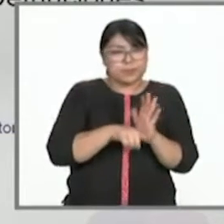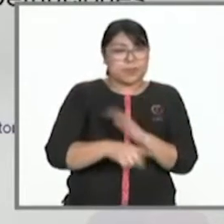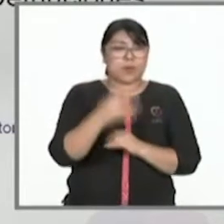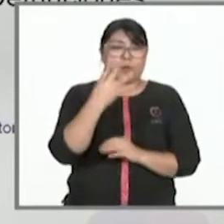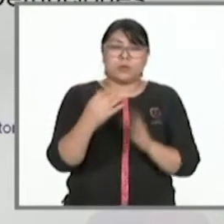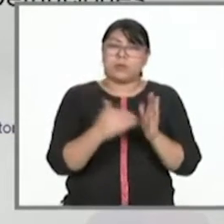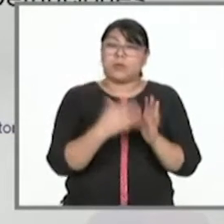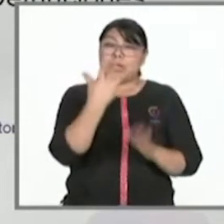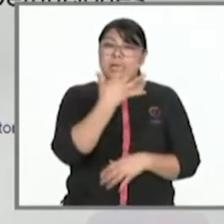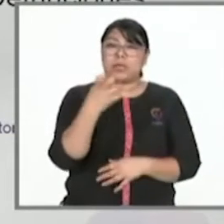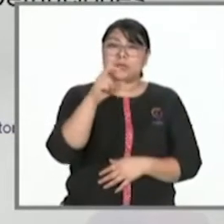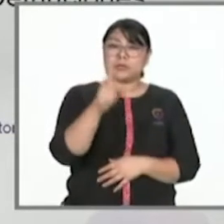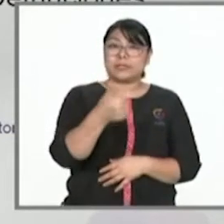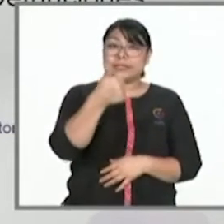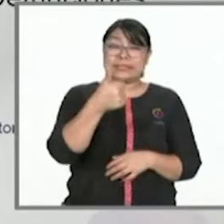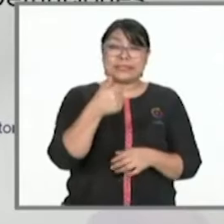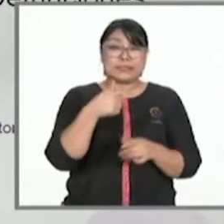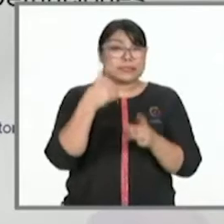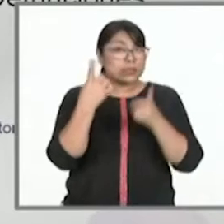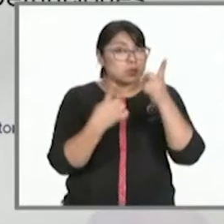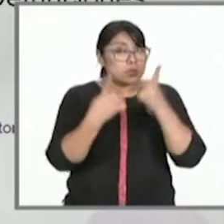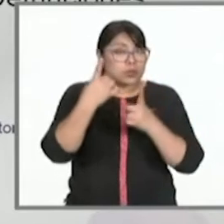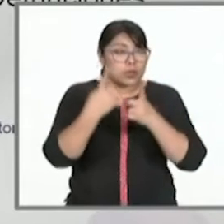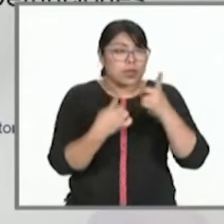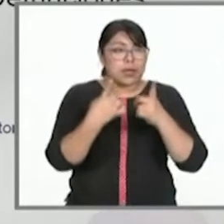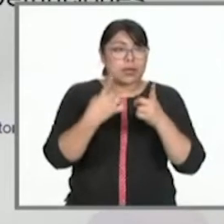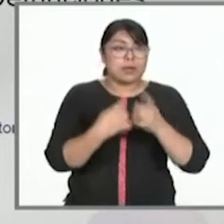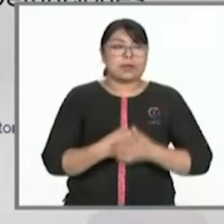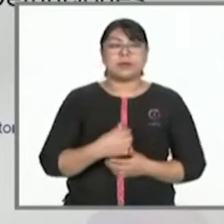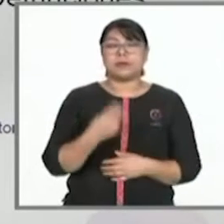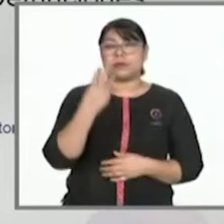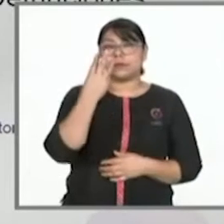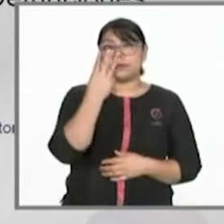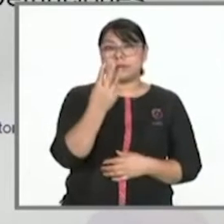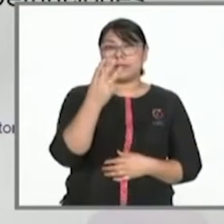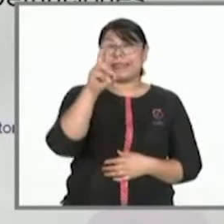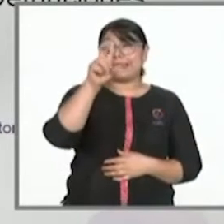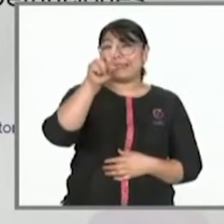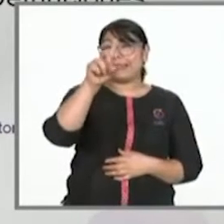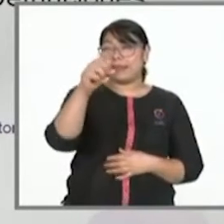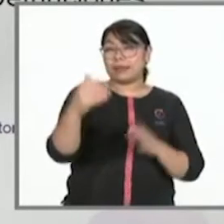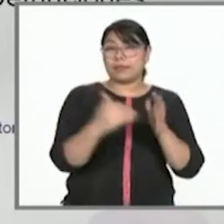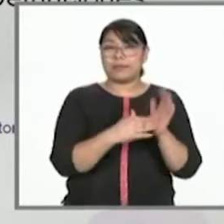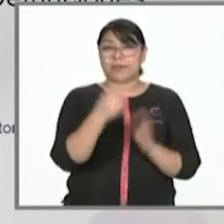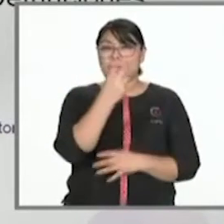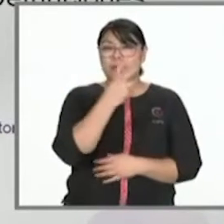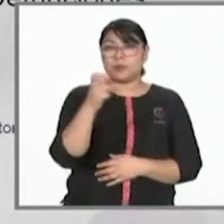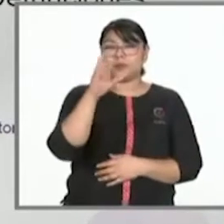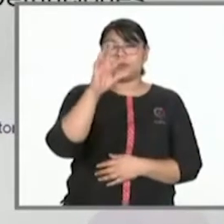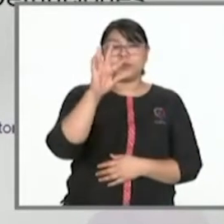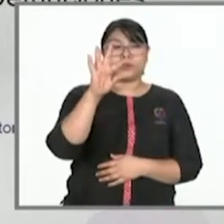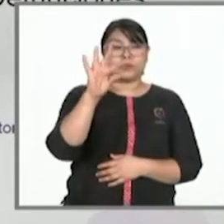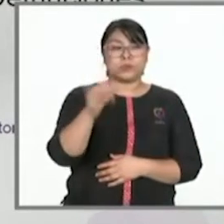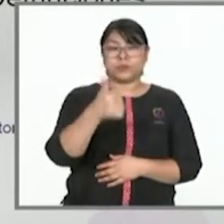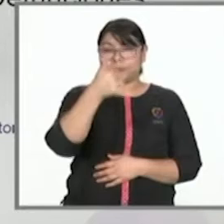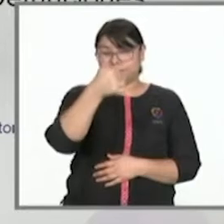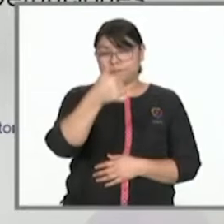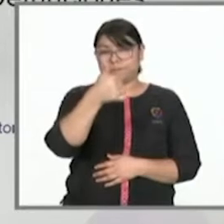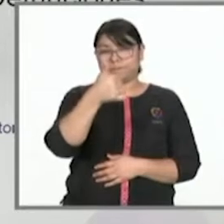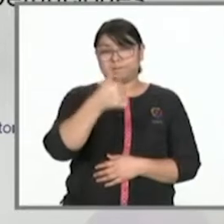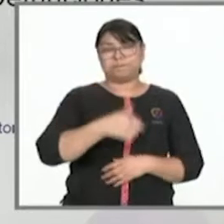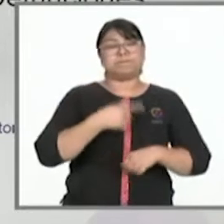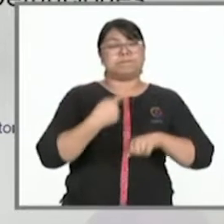4.536 se encuentran como sospechosos y 30.246 están